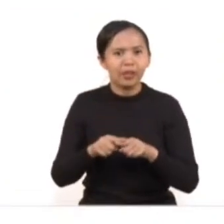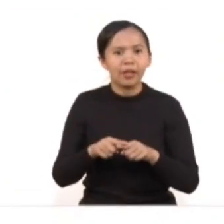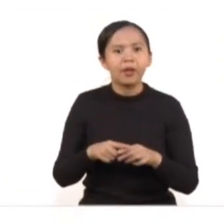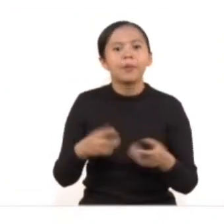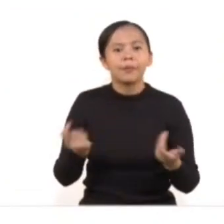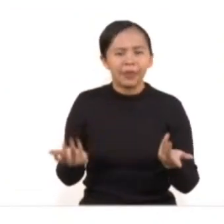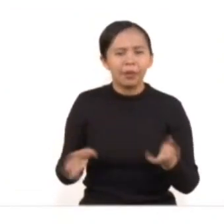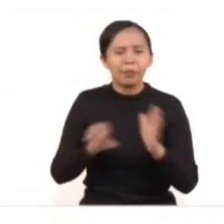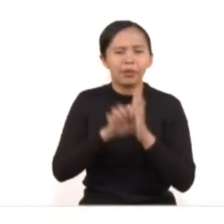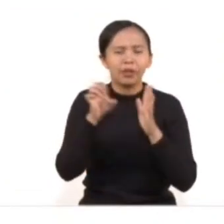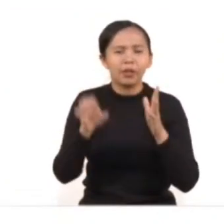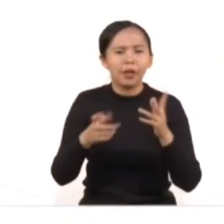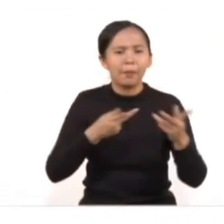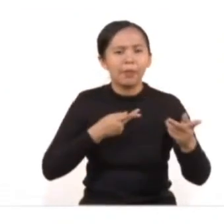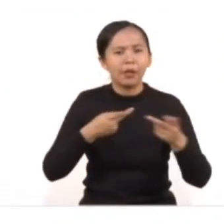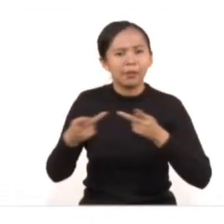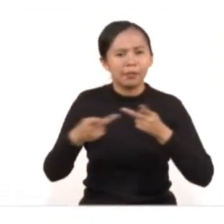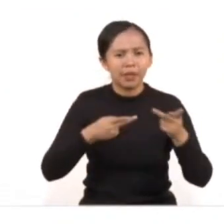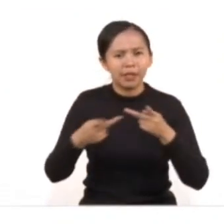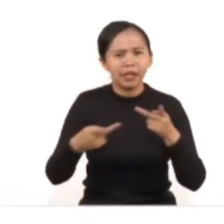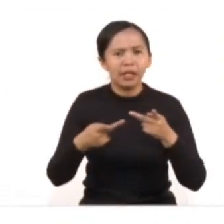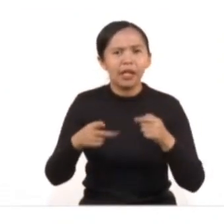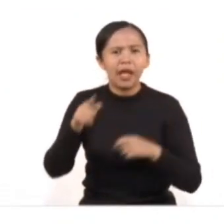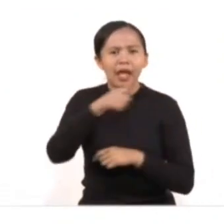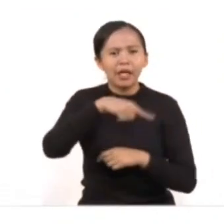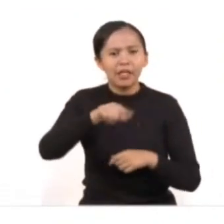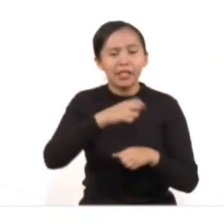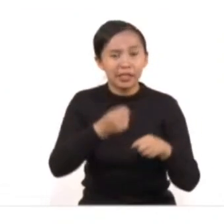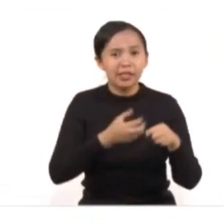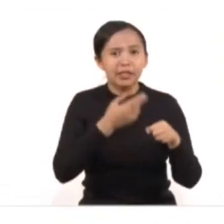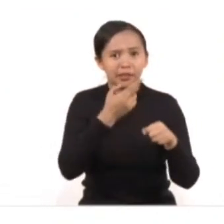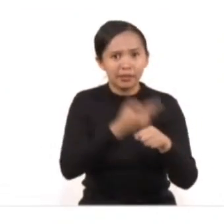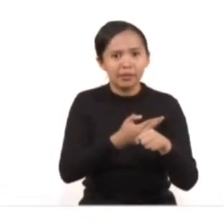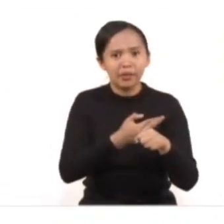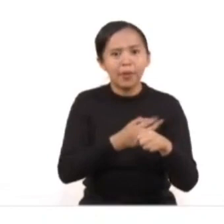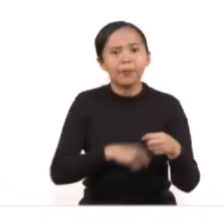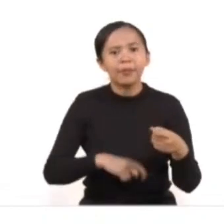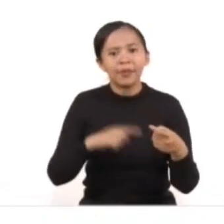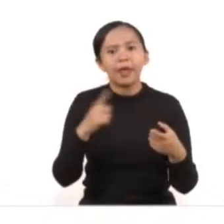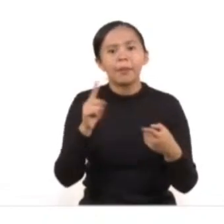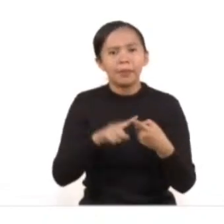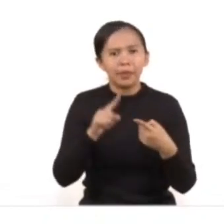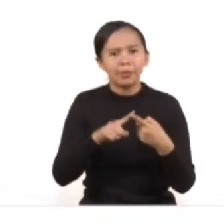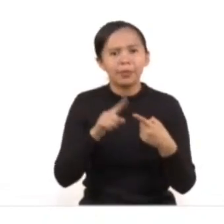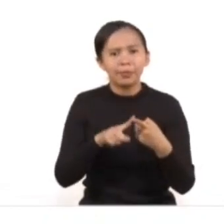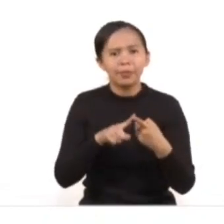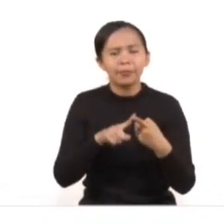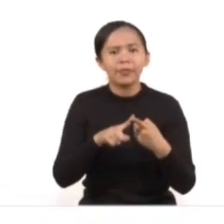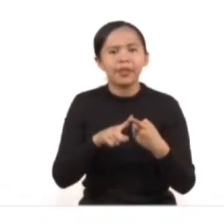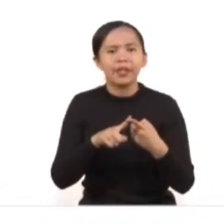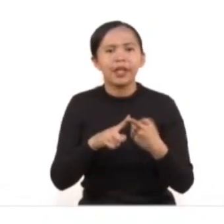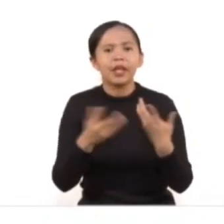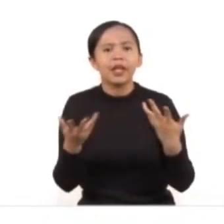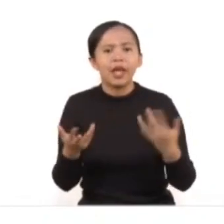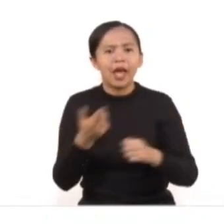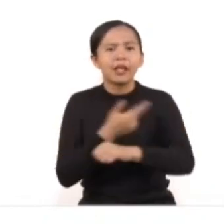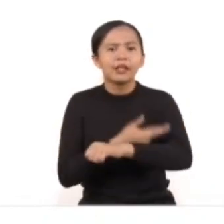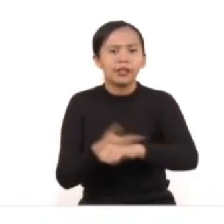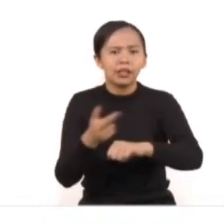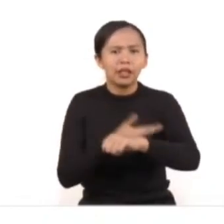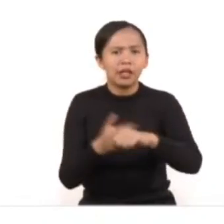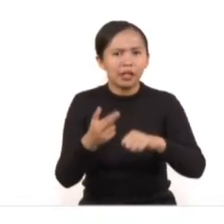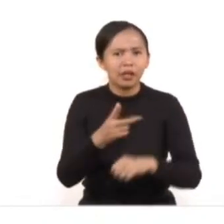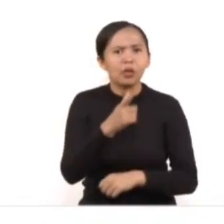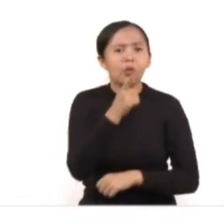preparado a los cuerpos policiales de esta secretaría, siendo el punto de inicio la creación de una estrategia integral de